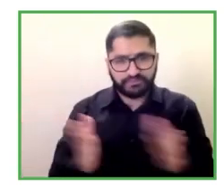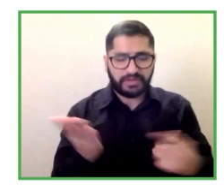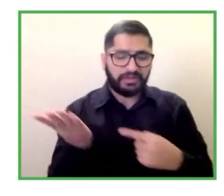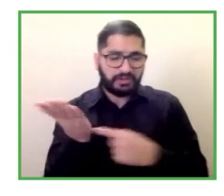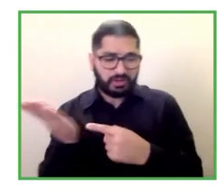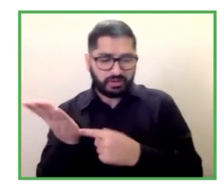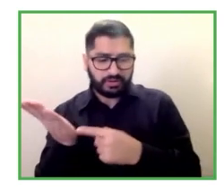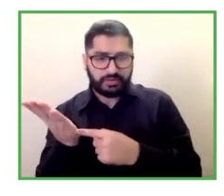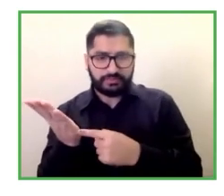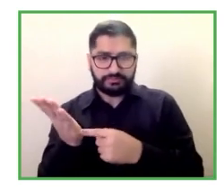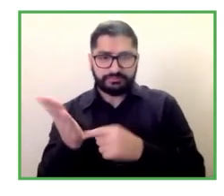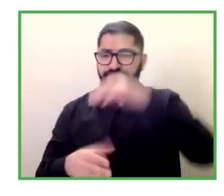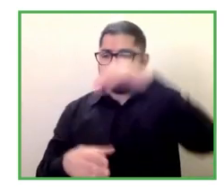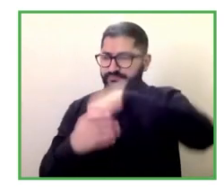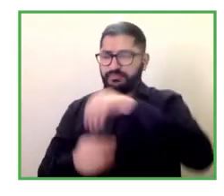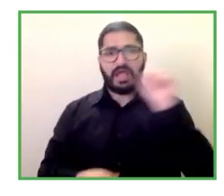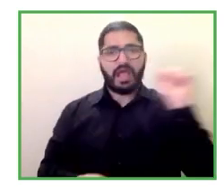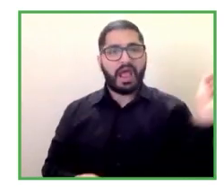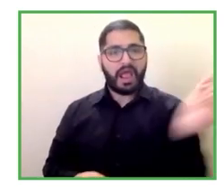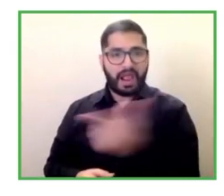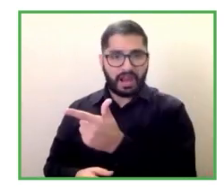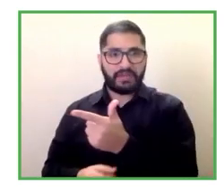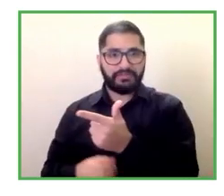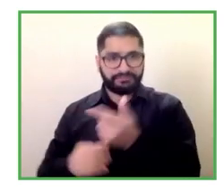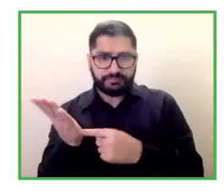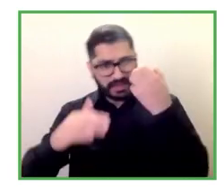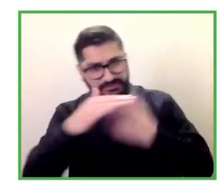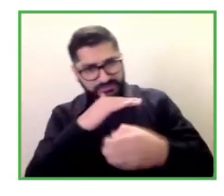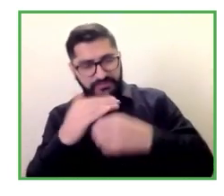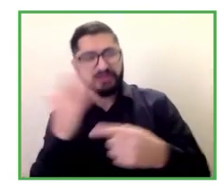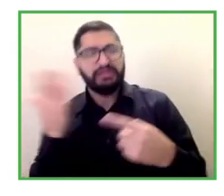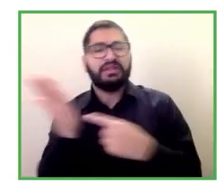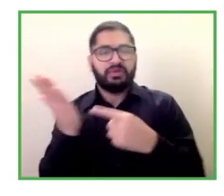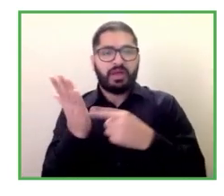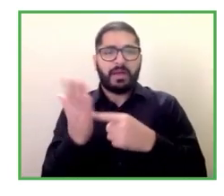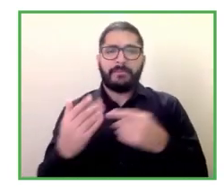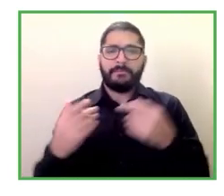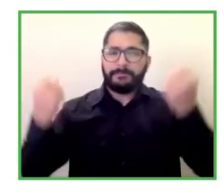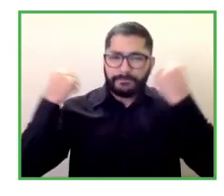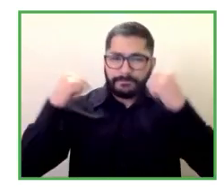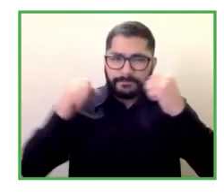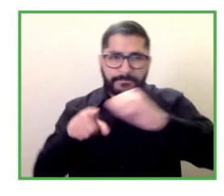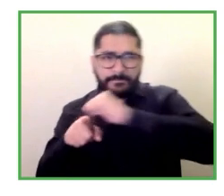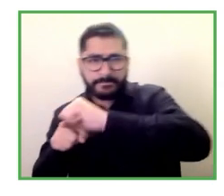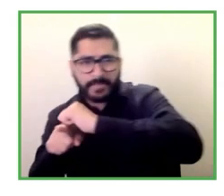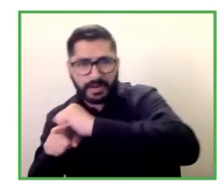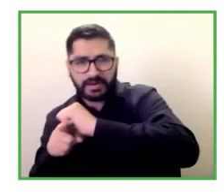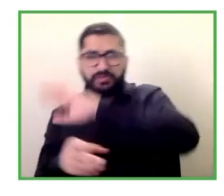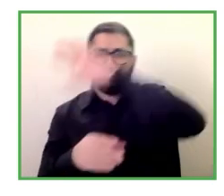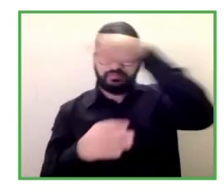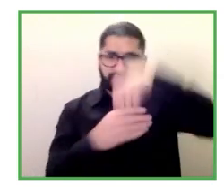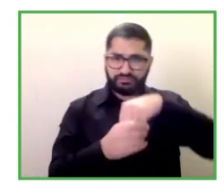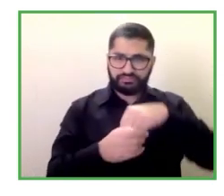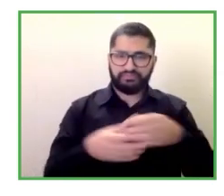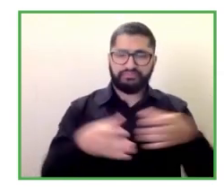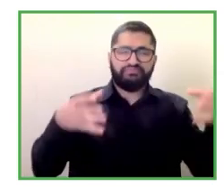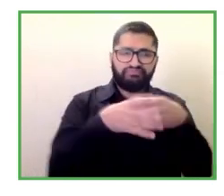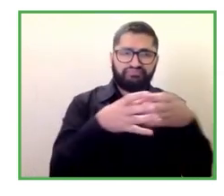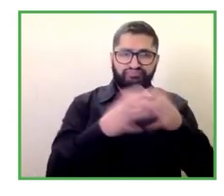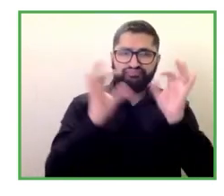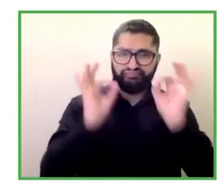la preparación del trabajo esto tiene que ver con las carreras los adultos que están transicionando a la fuerza laboral